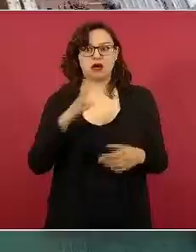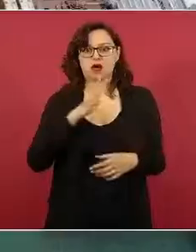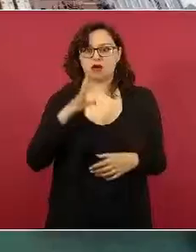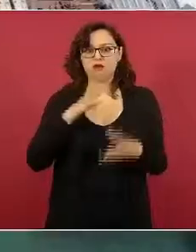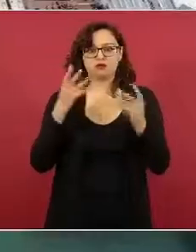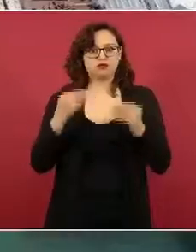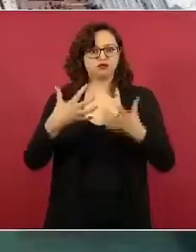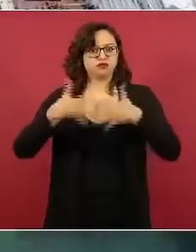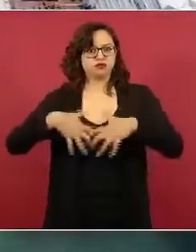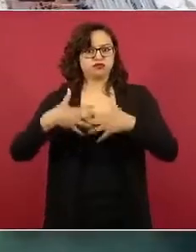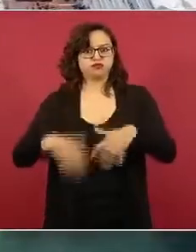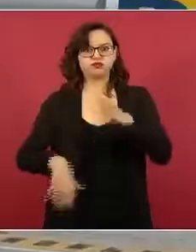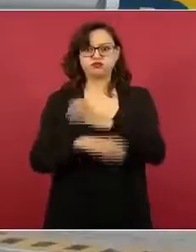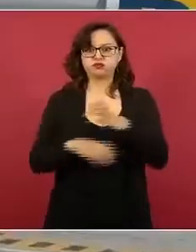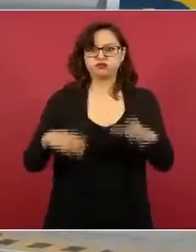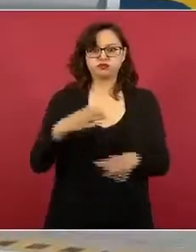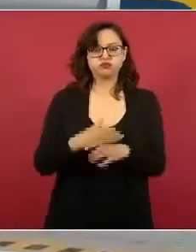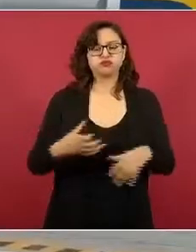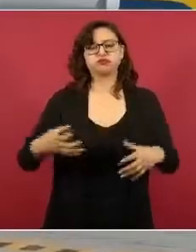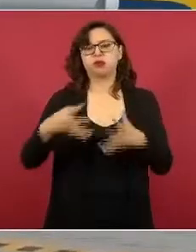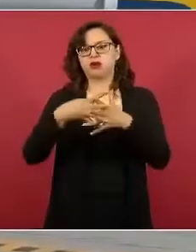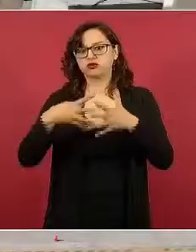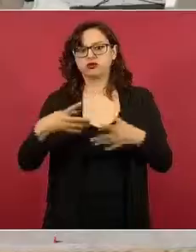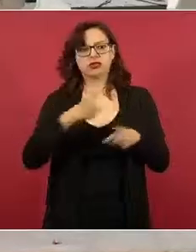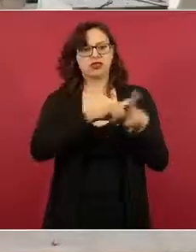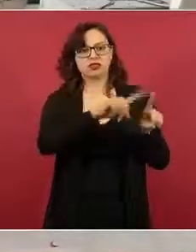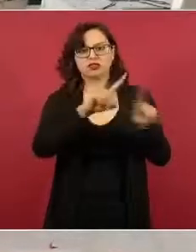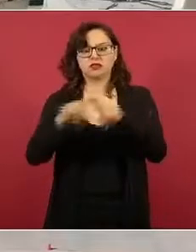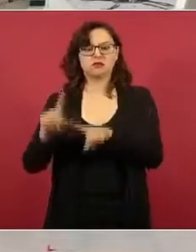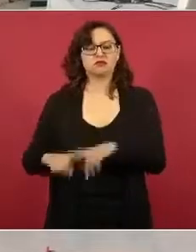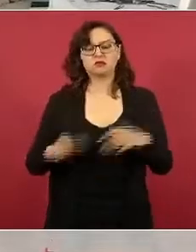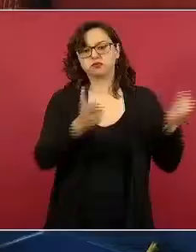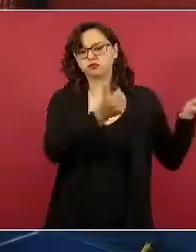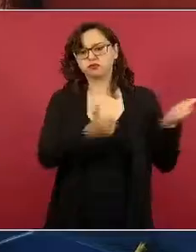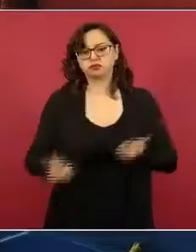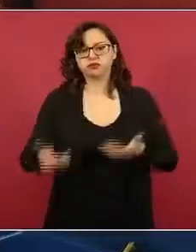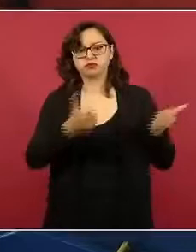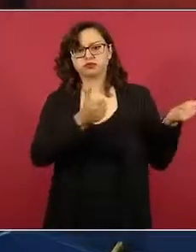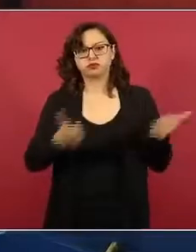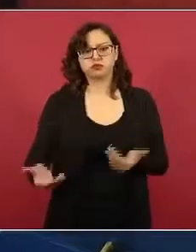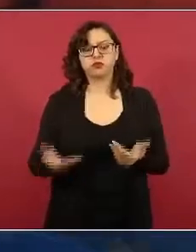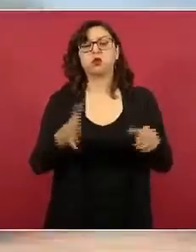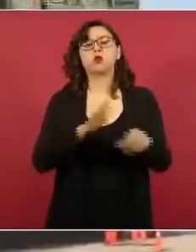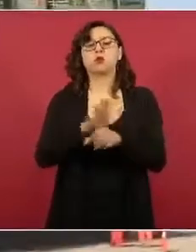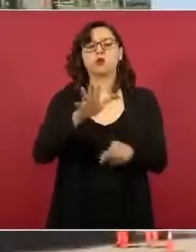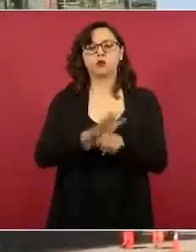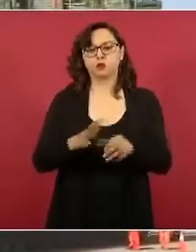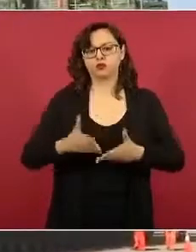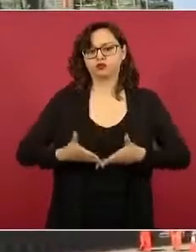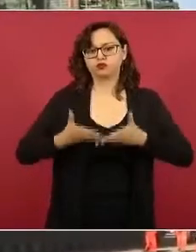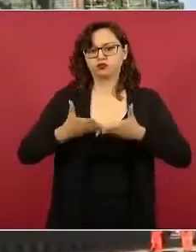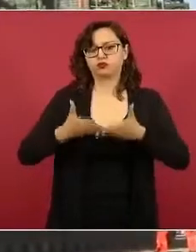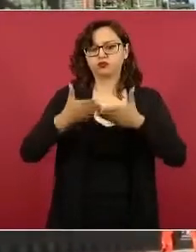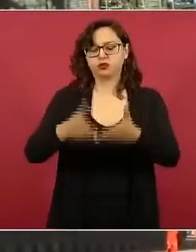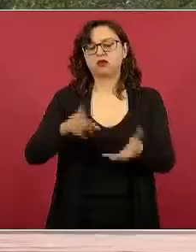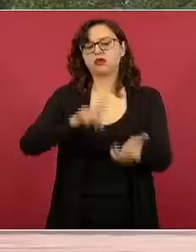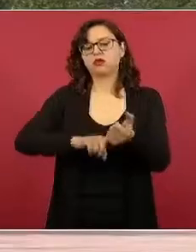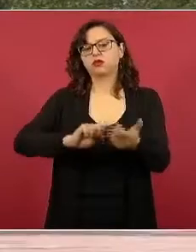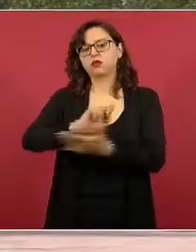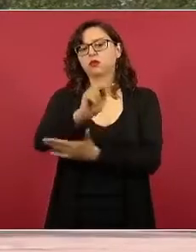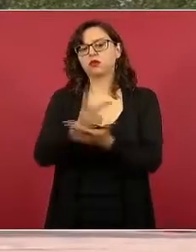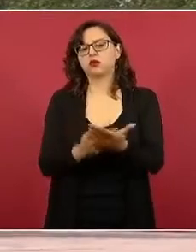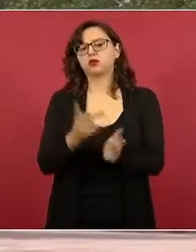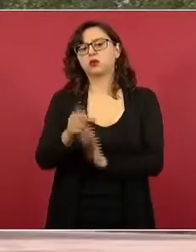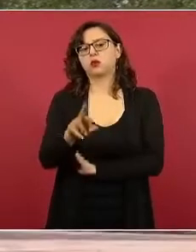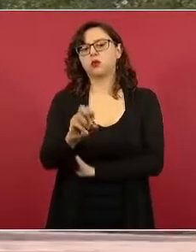y accesorios para la refinería Olmeca. El material llega gracias a la estrategia de procura temprana. Se han llevado a cabo la descarga y